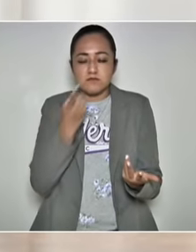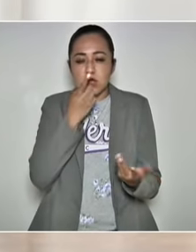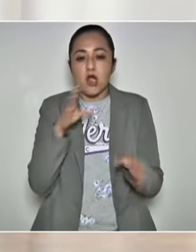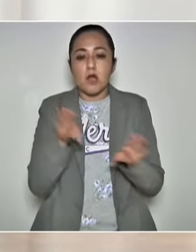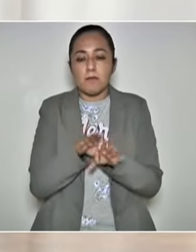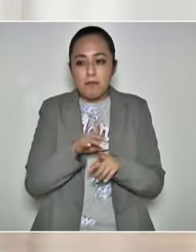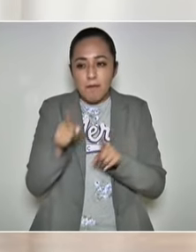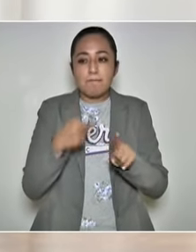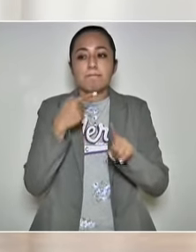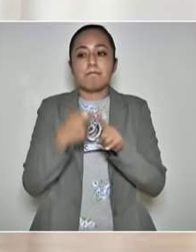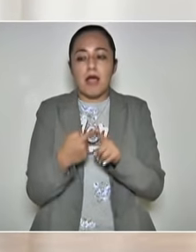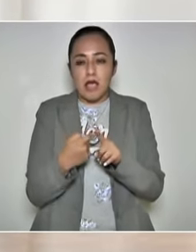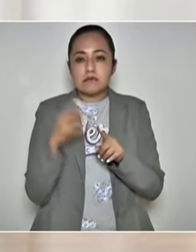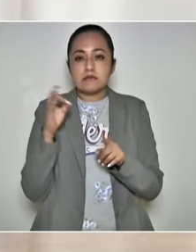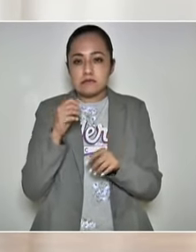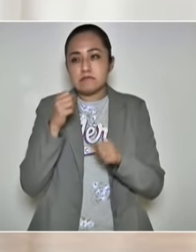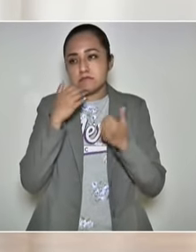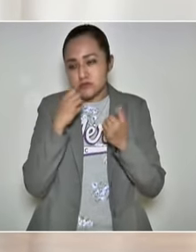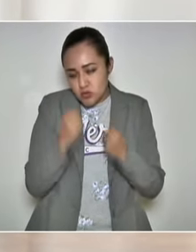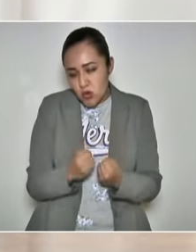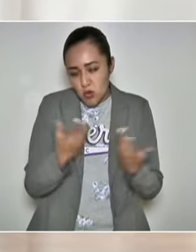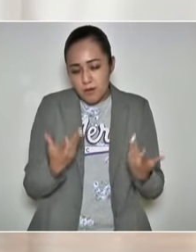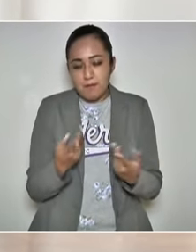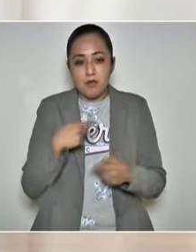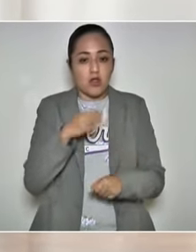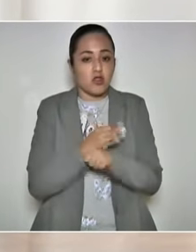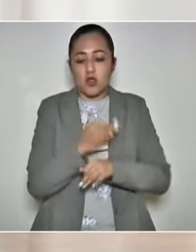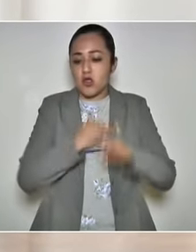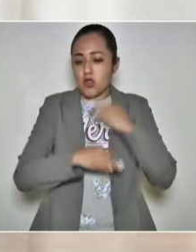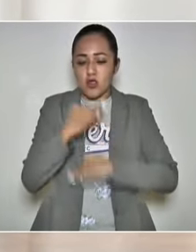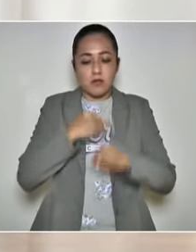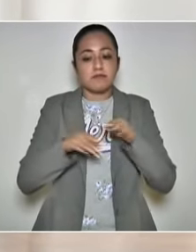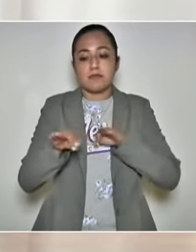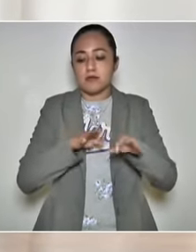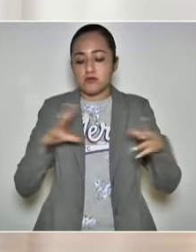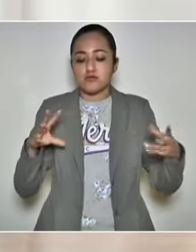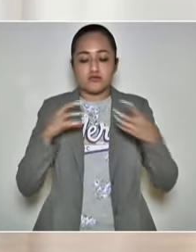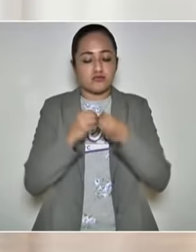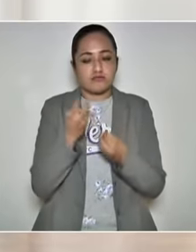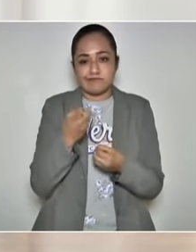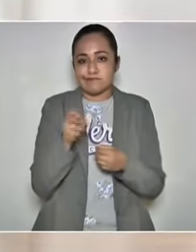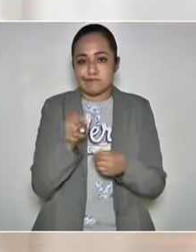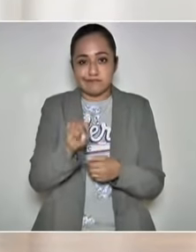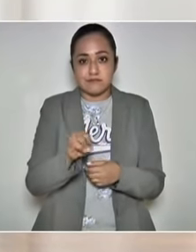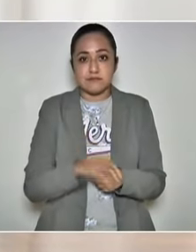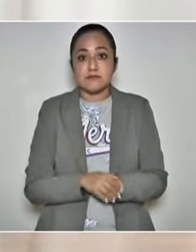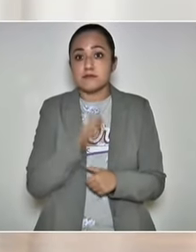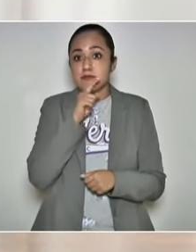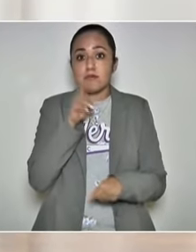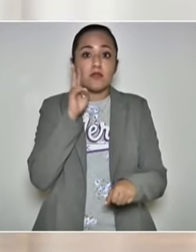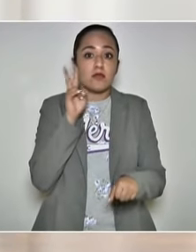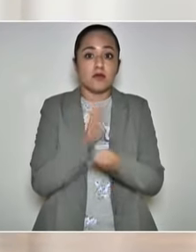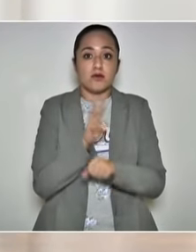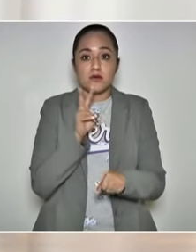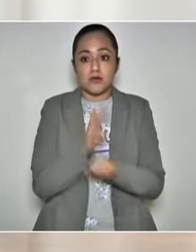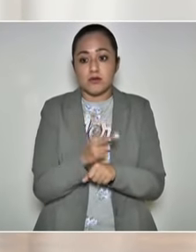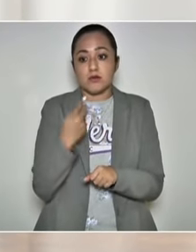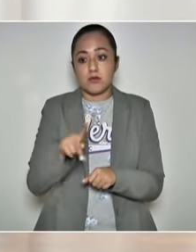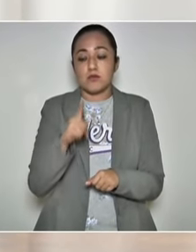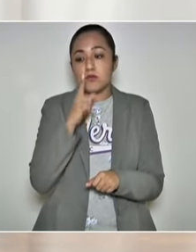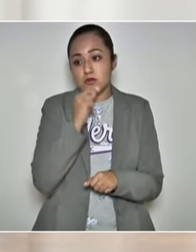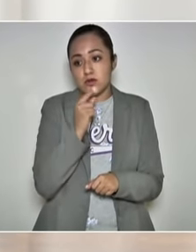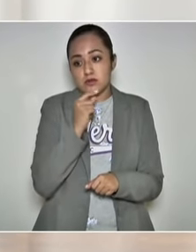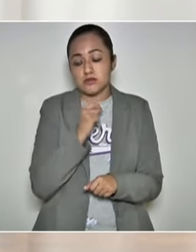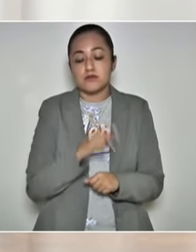efectividad que otras, pero todos estamos trabajando. Sí, también hay que vigilar a las propias policías,